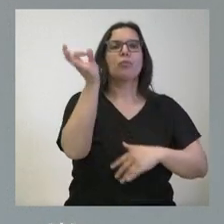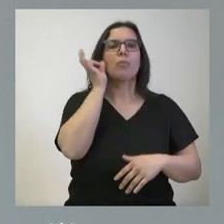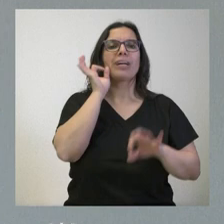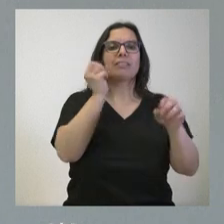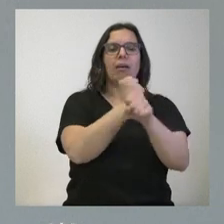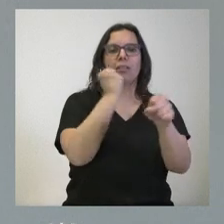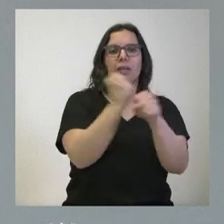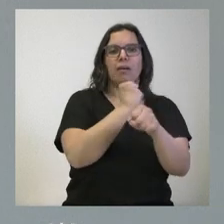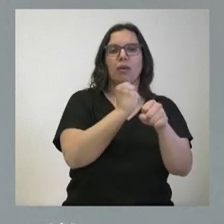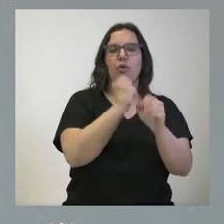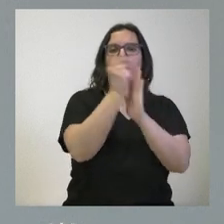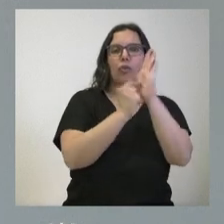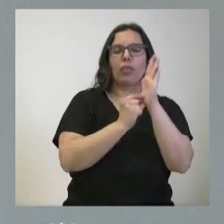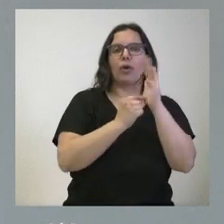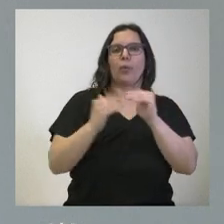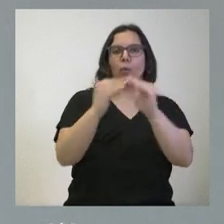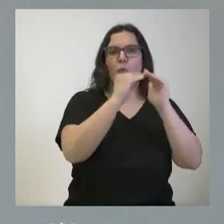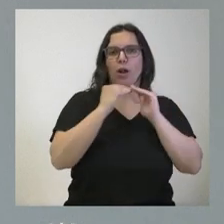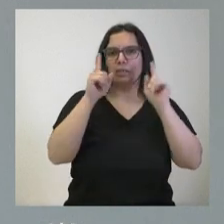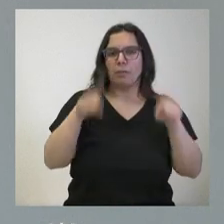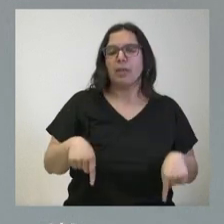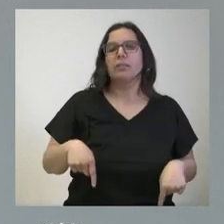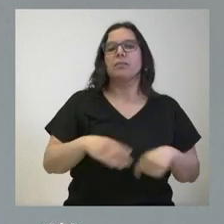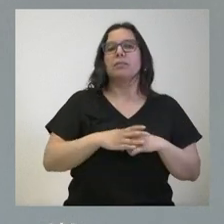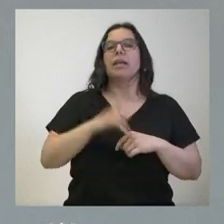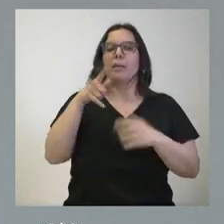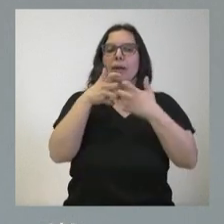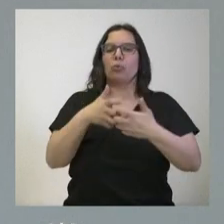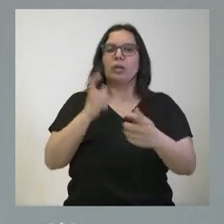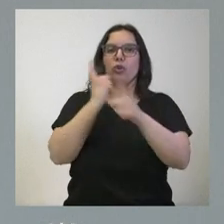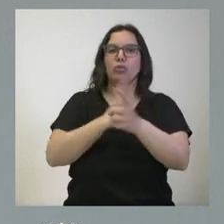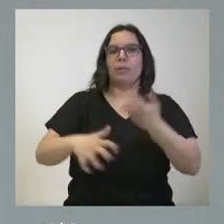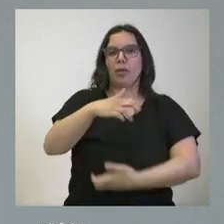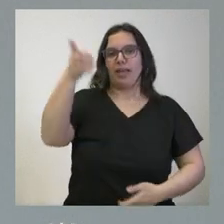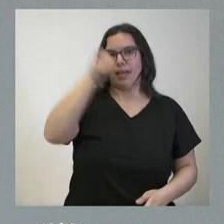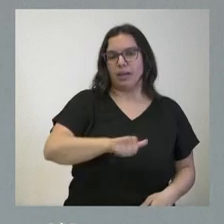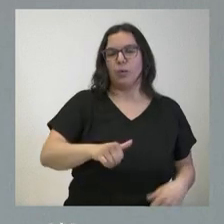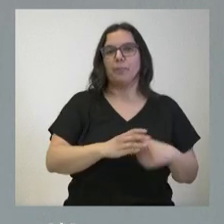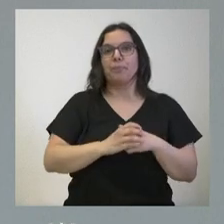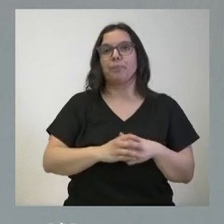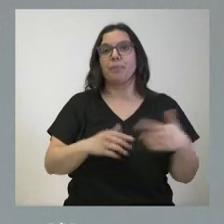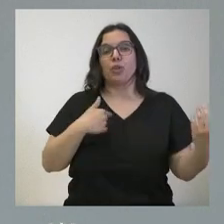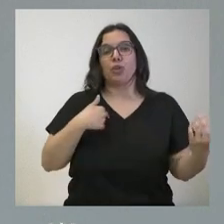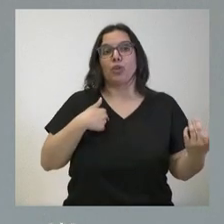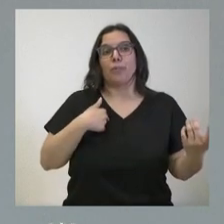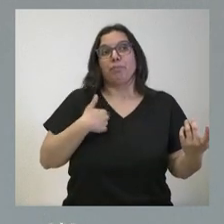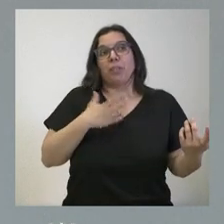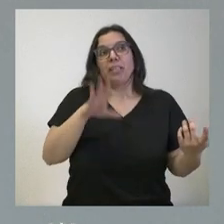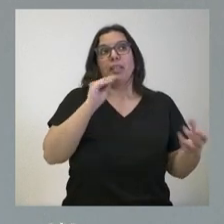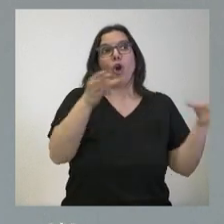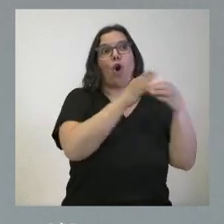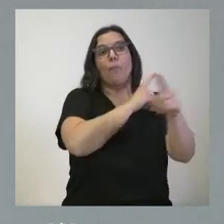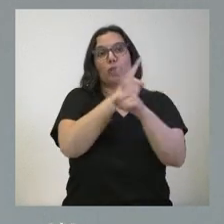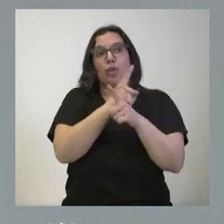trabajo en condiciones de igualdad y también en la lucha contra la violencia de género. Comprendo que la oposición pueda